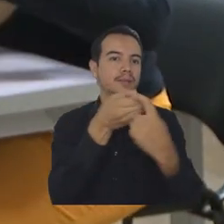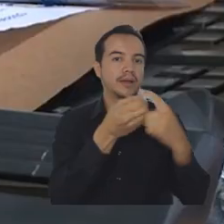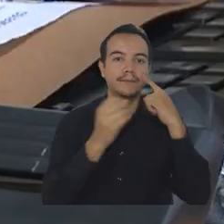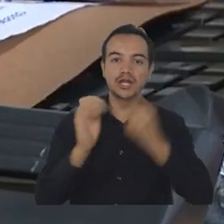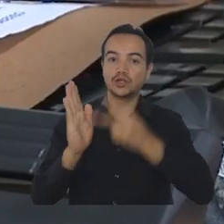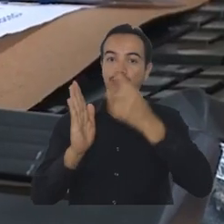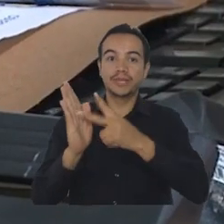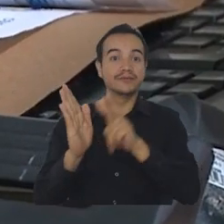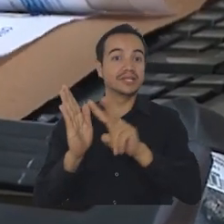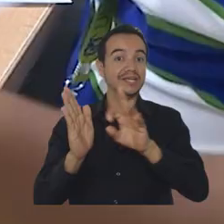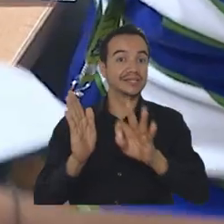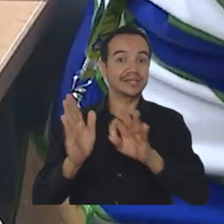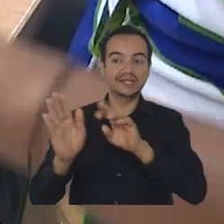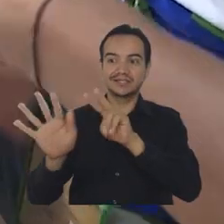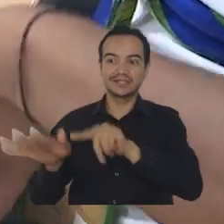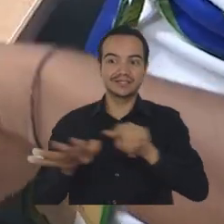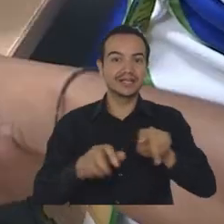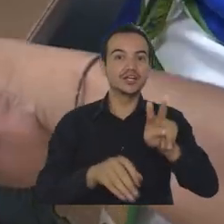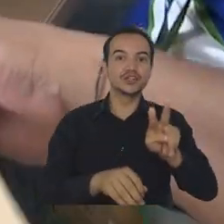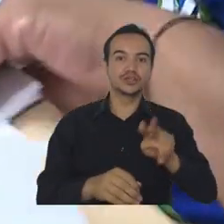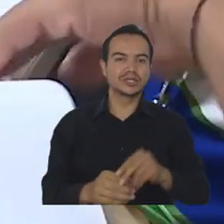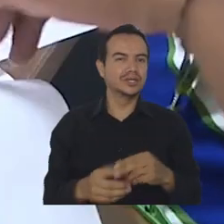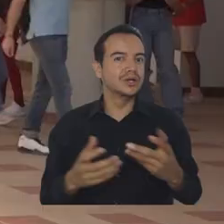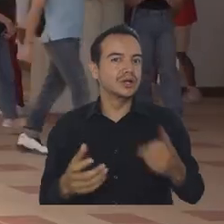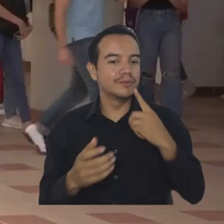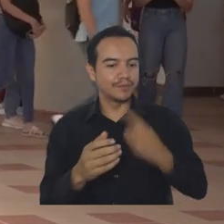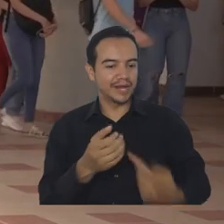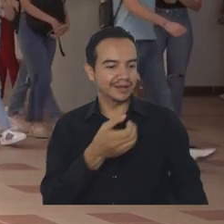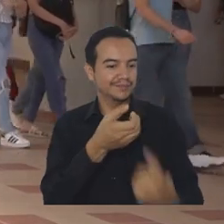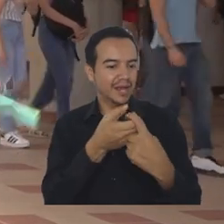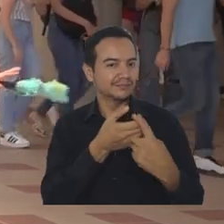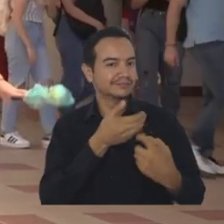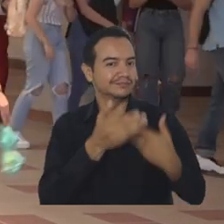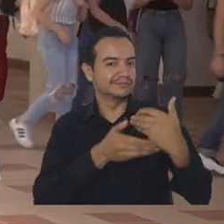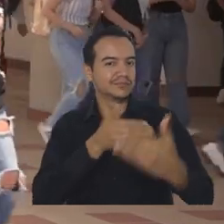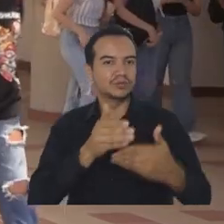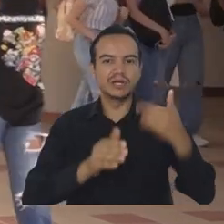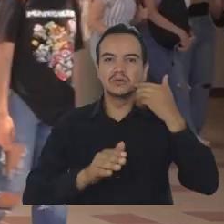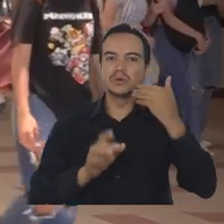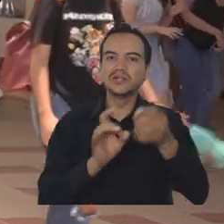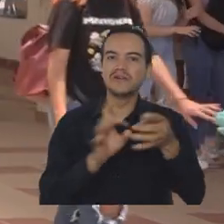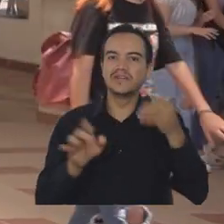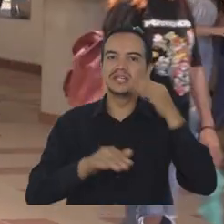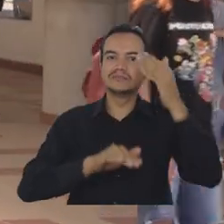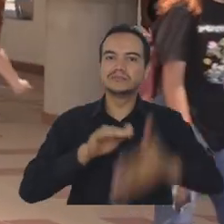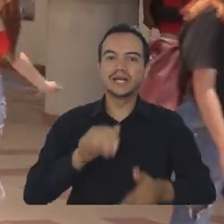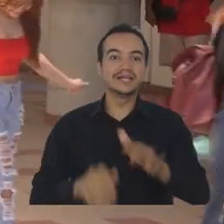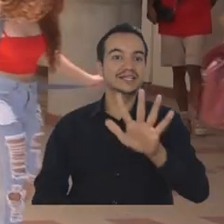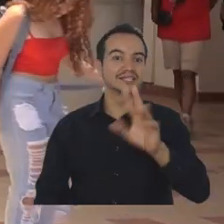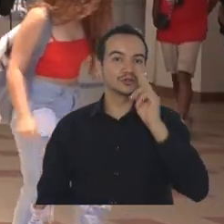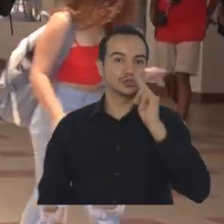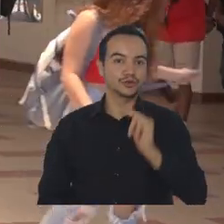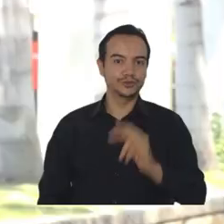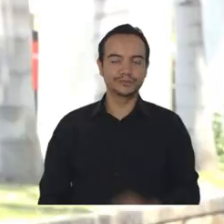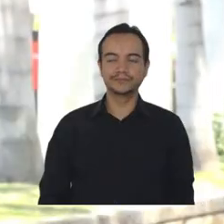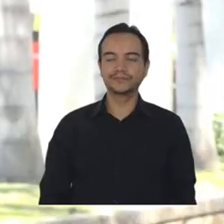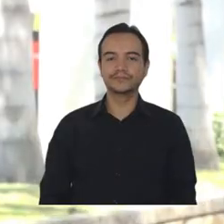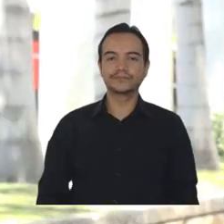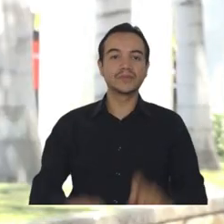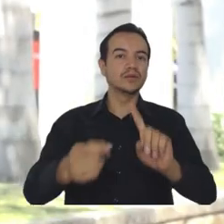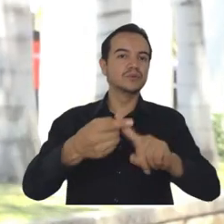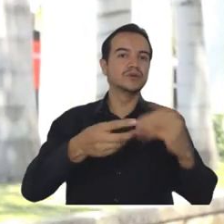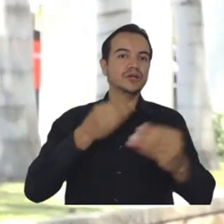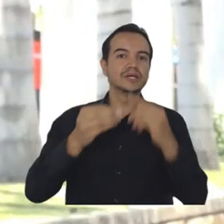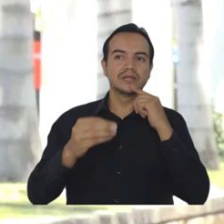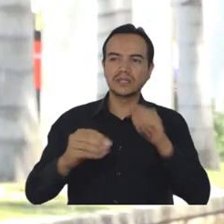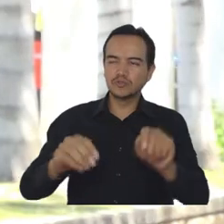2023-2 en la modalidad de pregrado presencial, fase del proceso de admisión que se extenderá hasta el próximo 5 de junio. Lo primero que